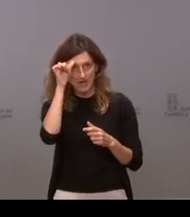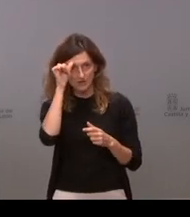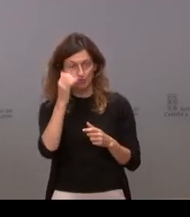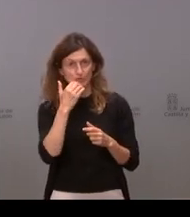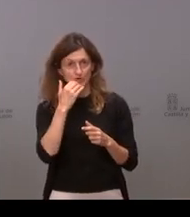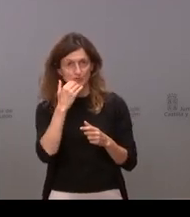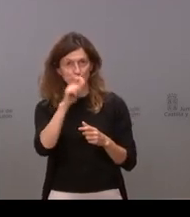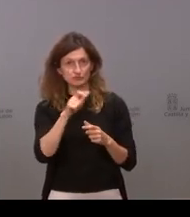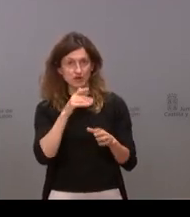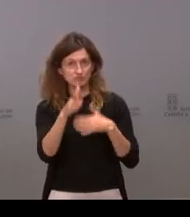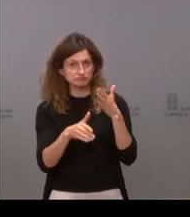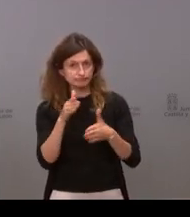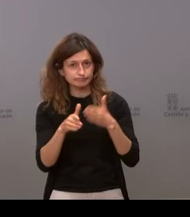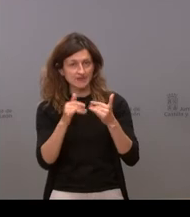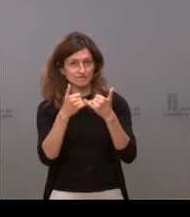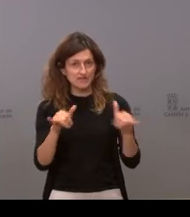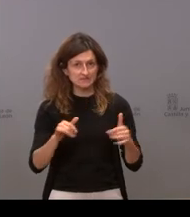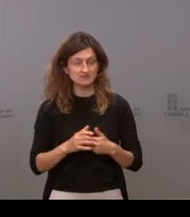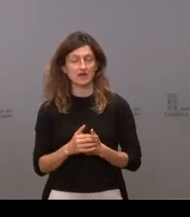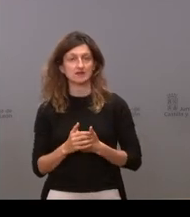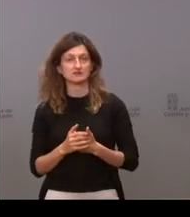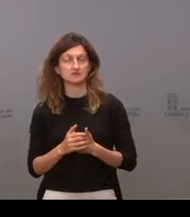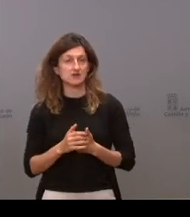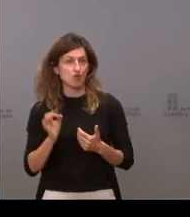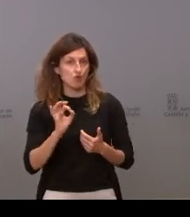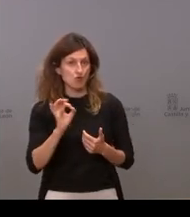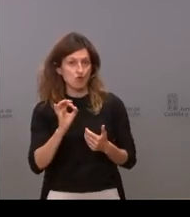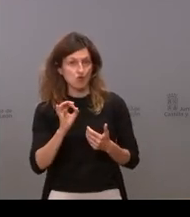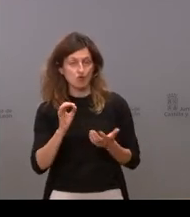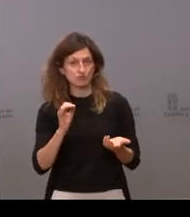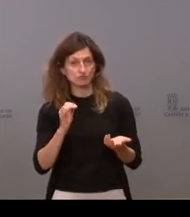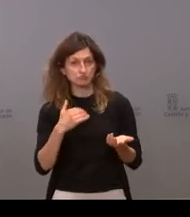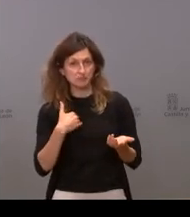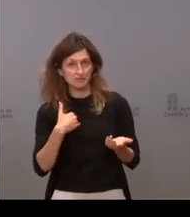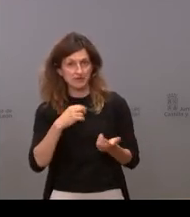proliferar fiestas y otro tipo de verbenas y